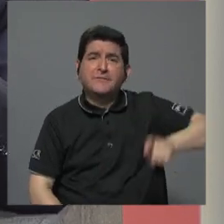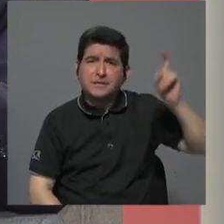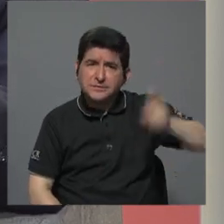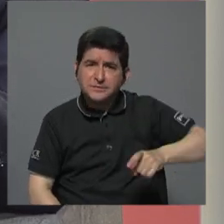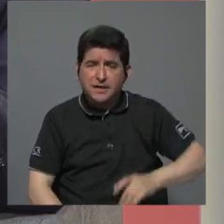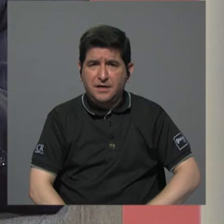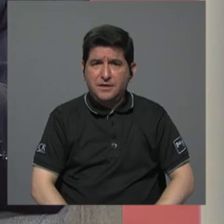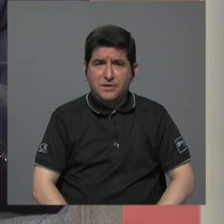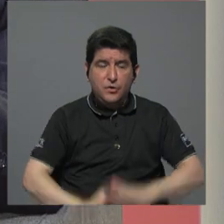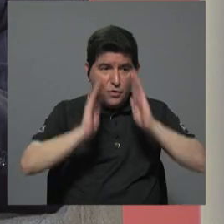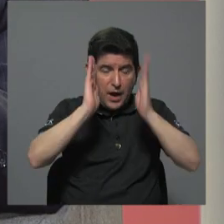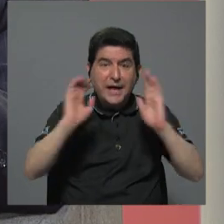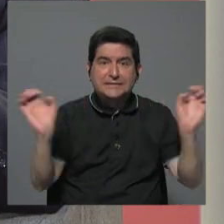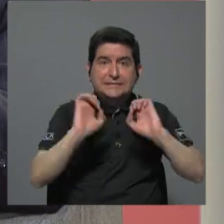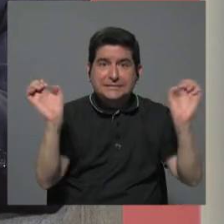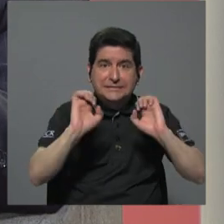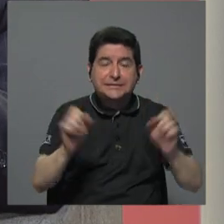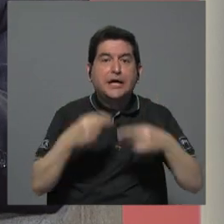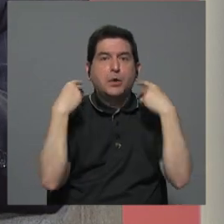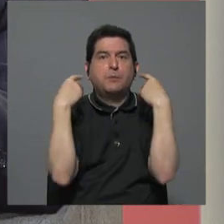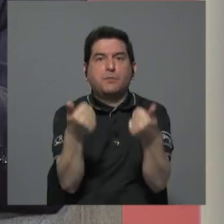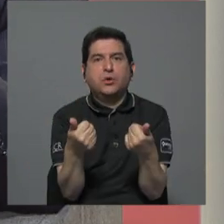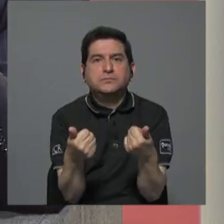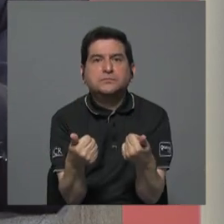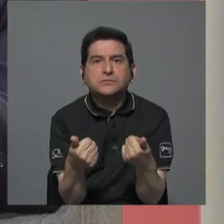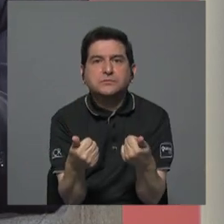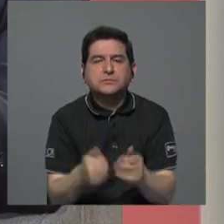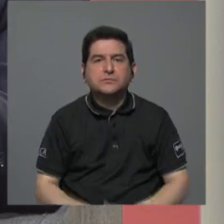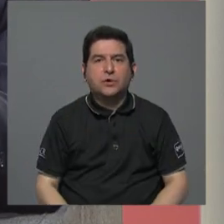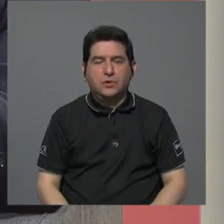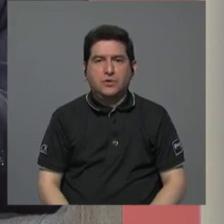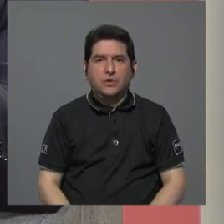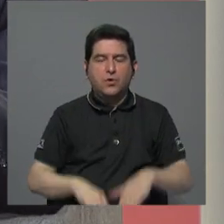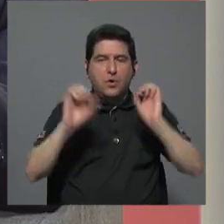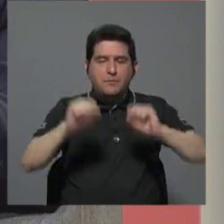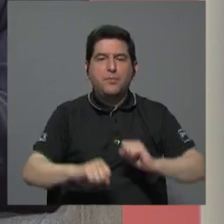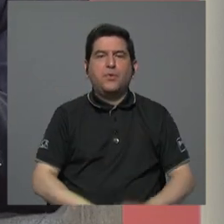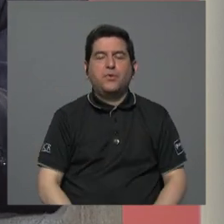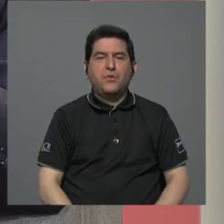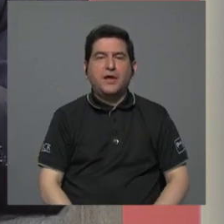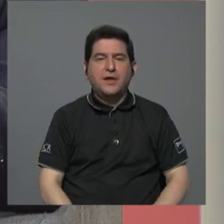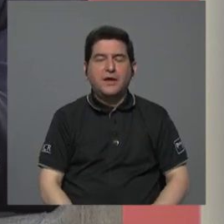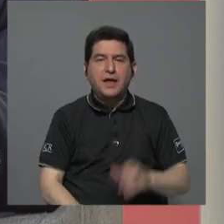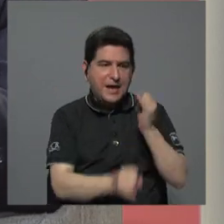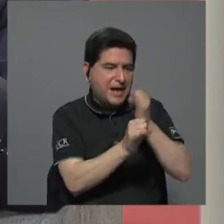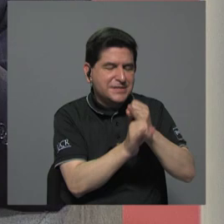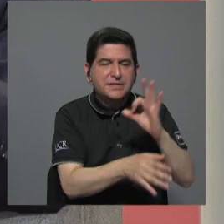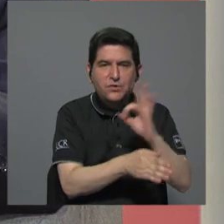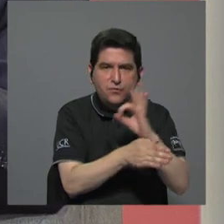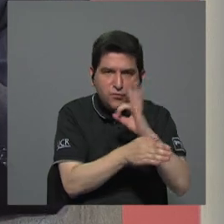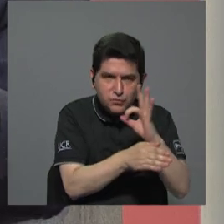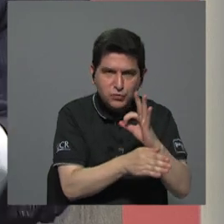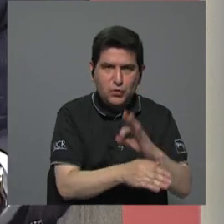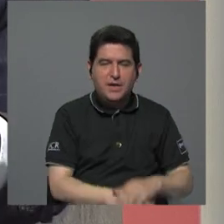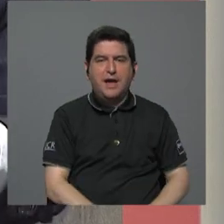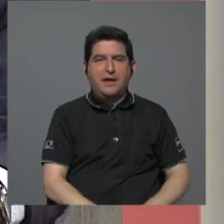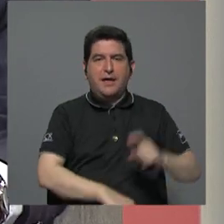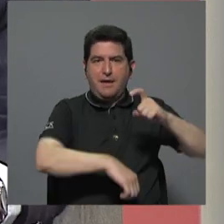atender la emergencia urgente, que es habilitar la institucionalidad que hay para que funcione en